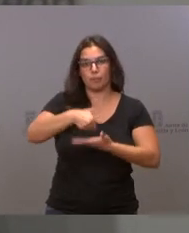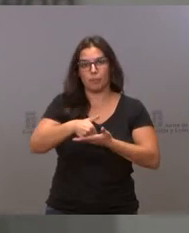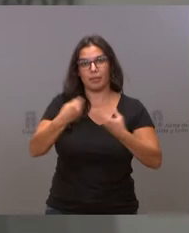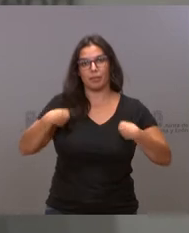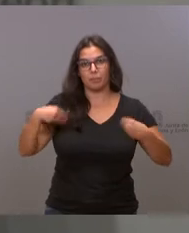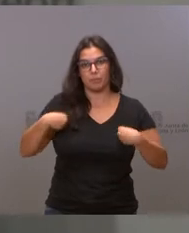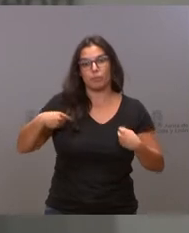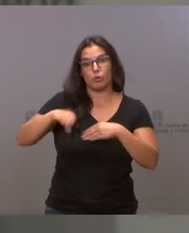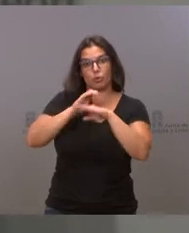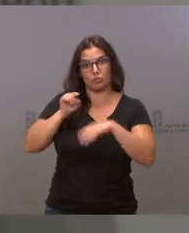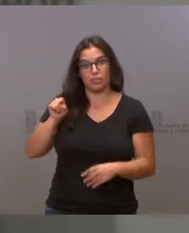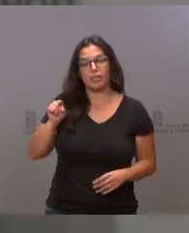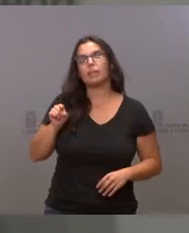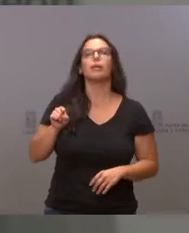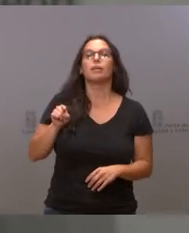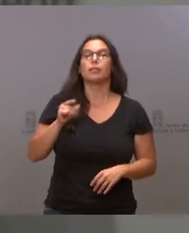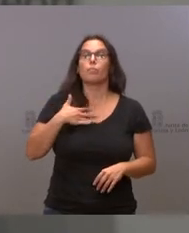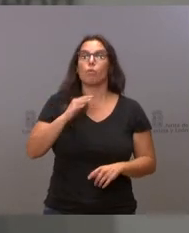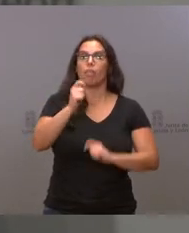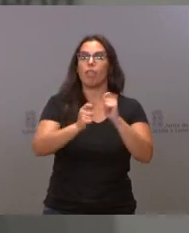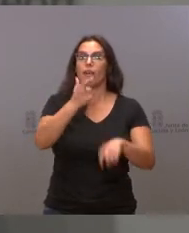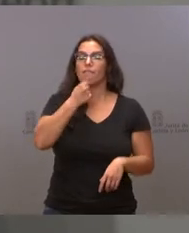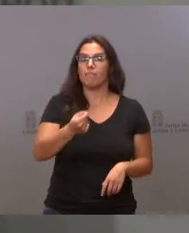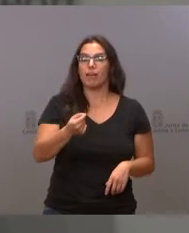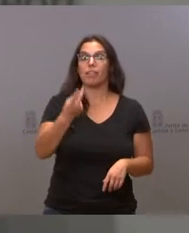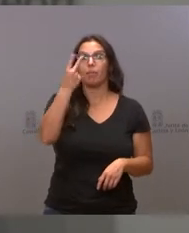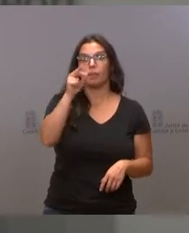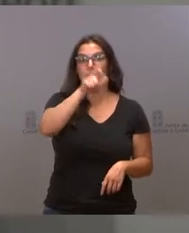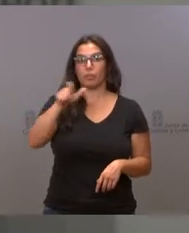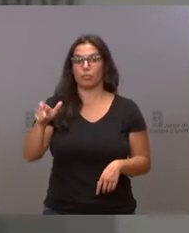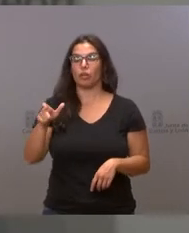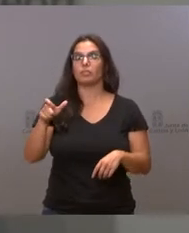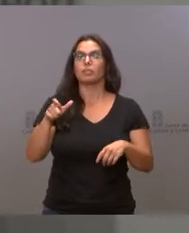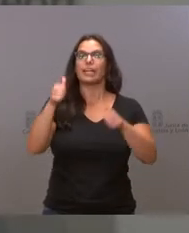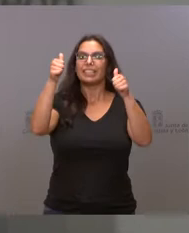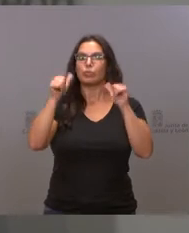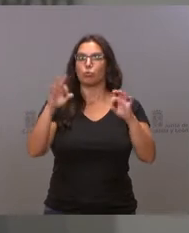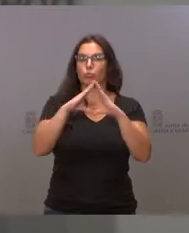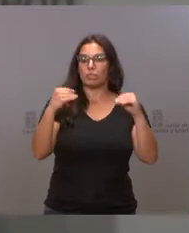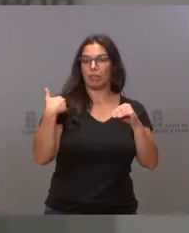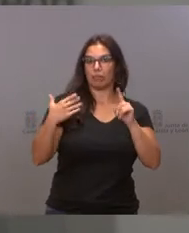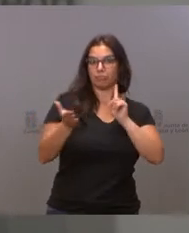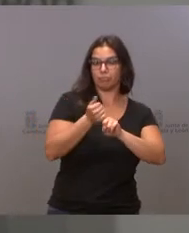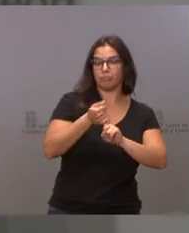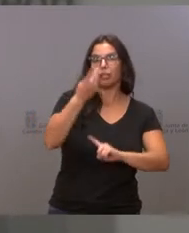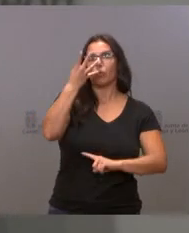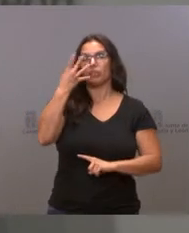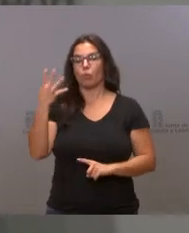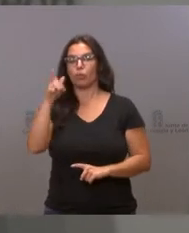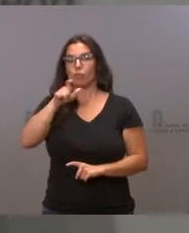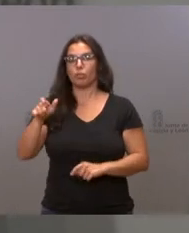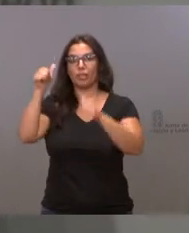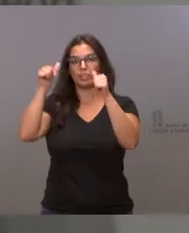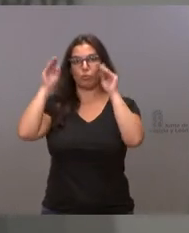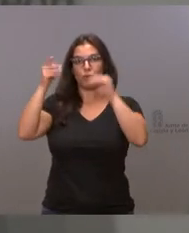esta consejería que va a permitir que 20 titulados universitarios y 44 titulados de formación profesional reciban